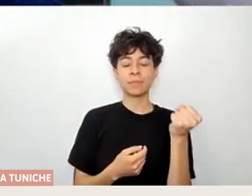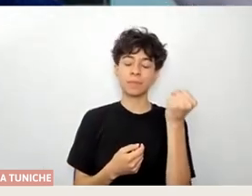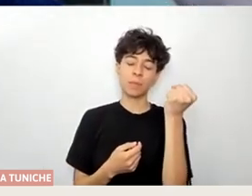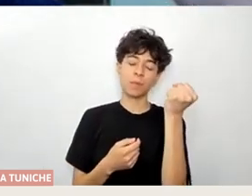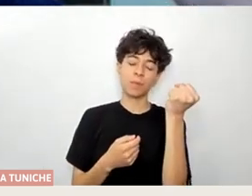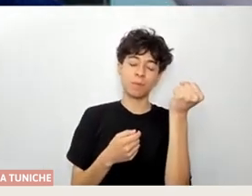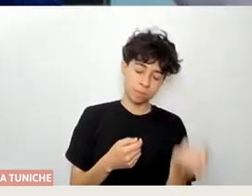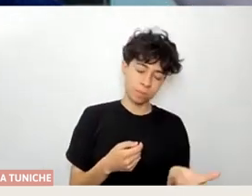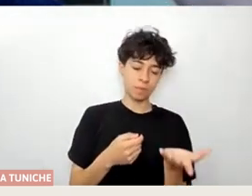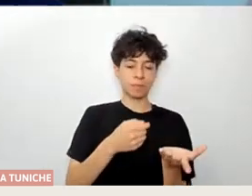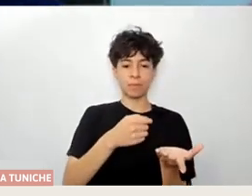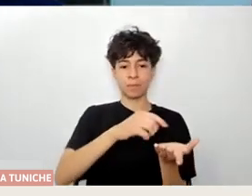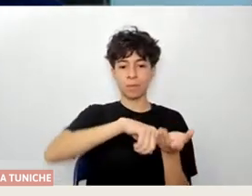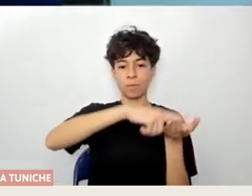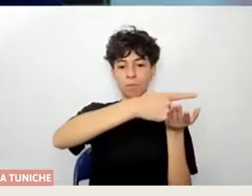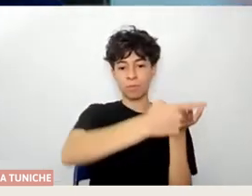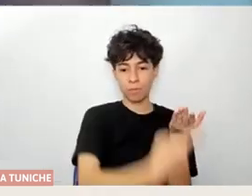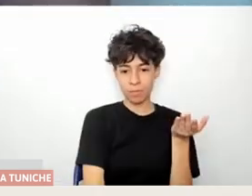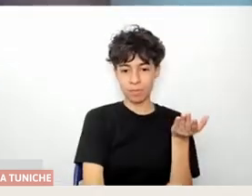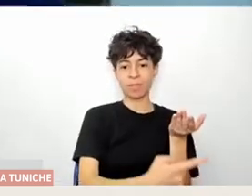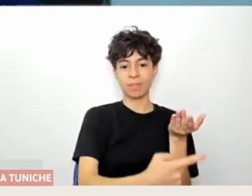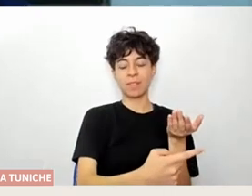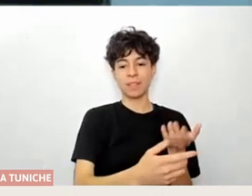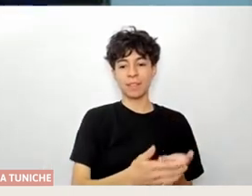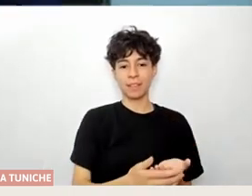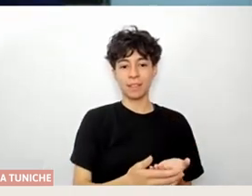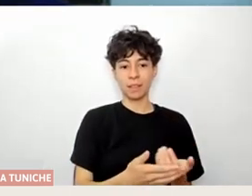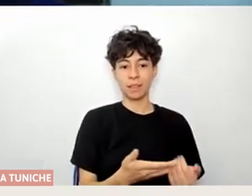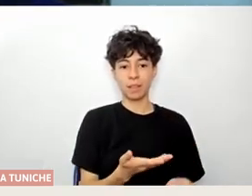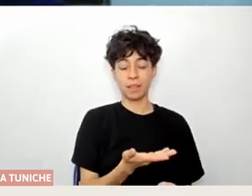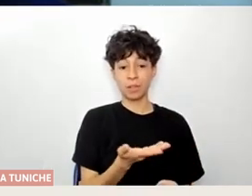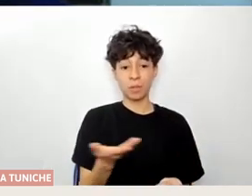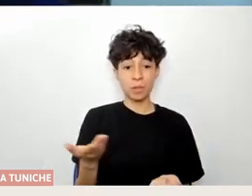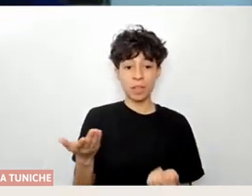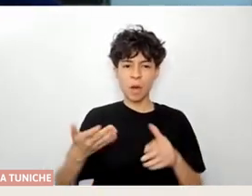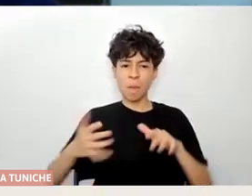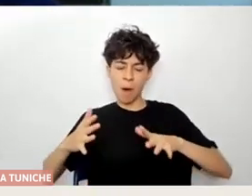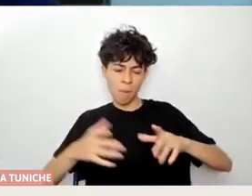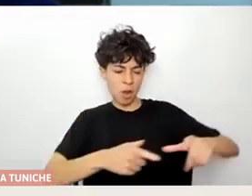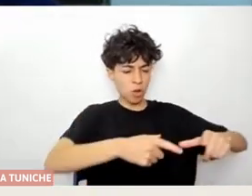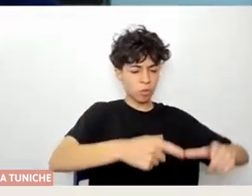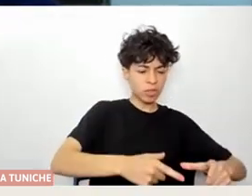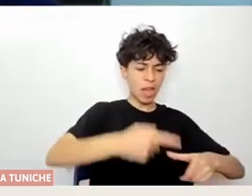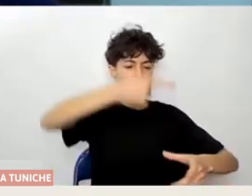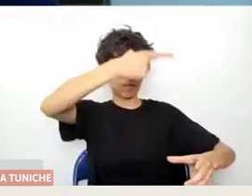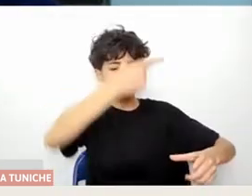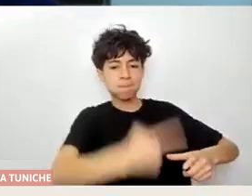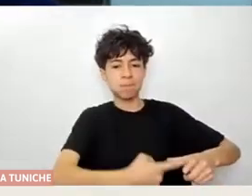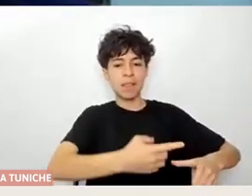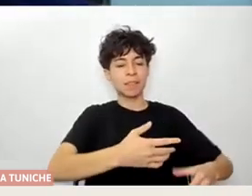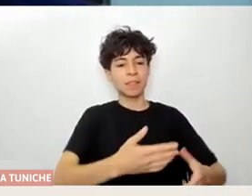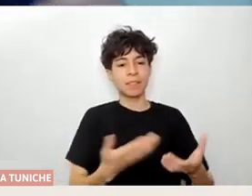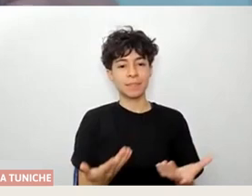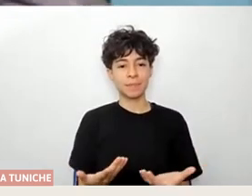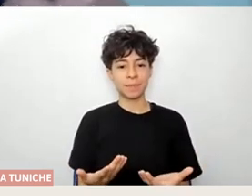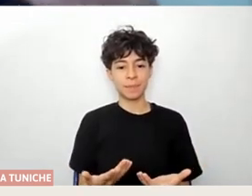que caiga y esta cuchara ustedes tienen que calcular más o menos ahí la cuchara el plato la mano ese ejercicio es